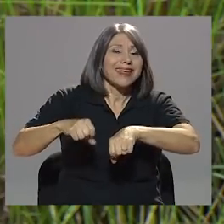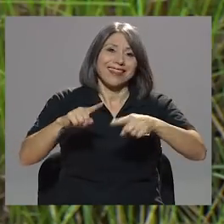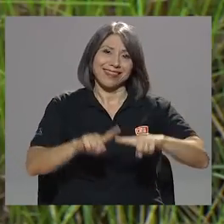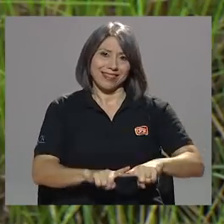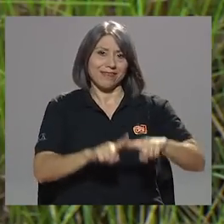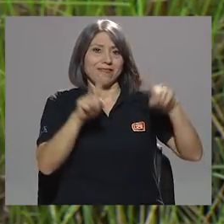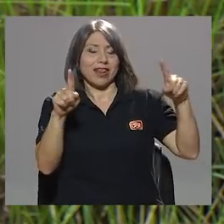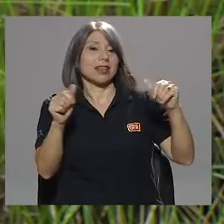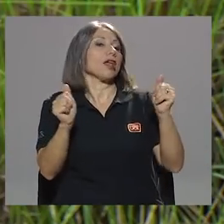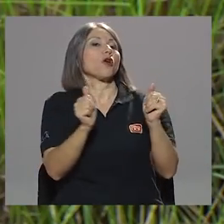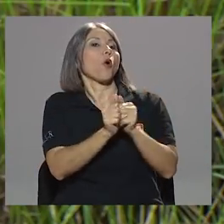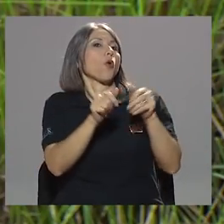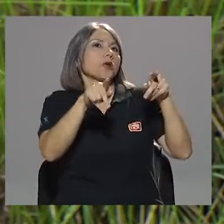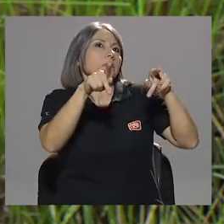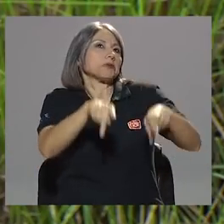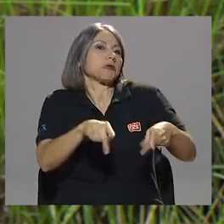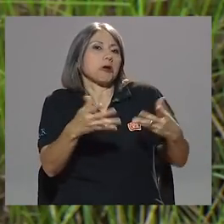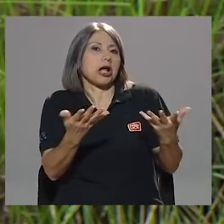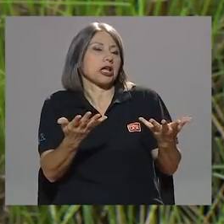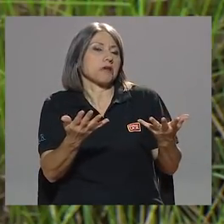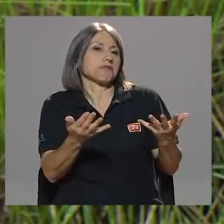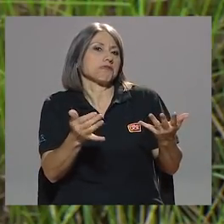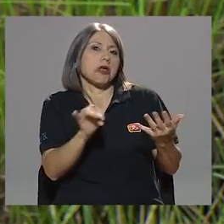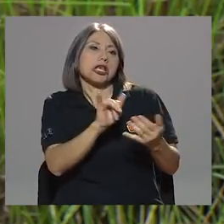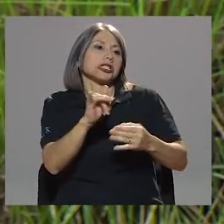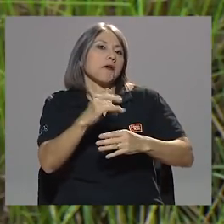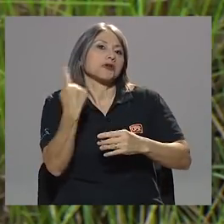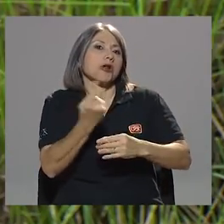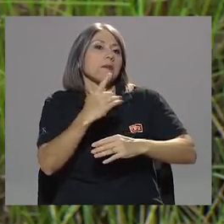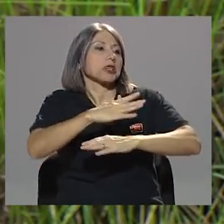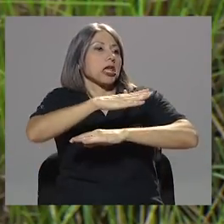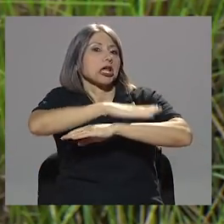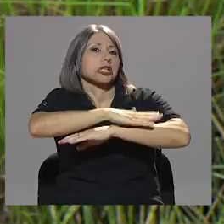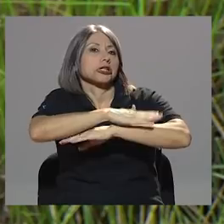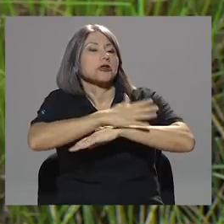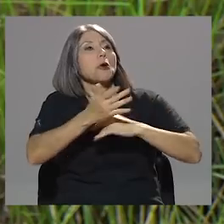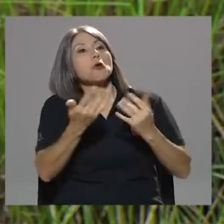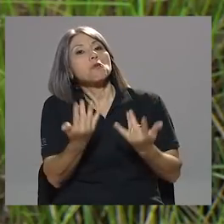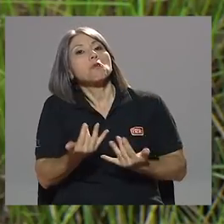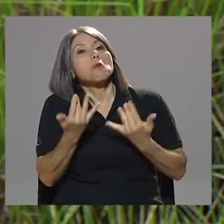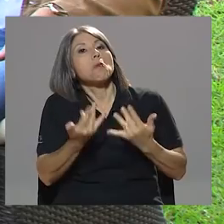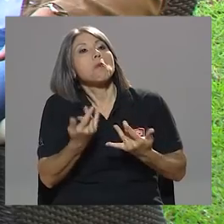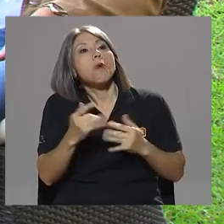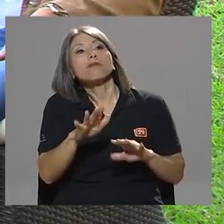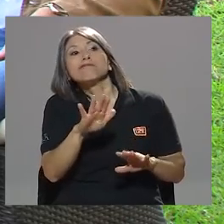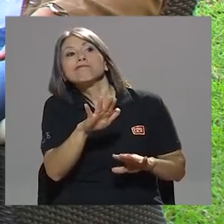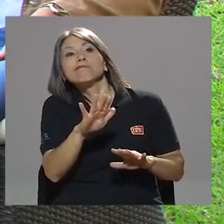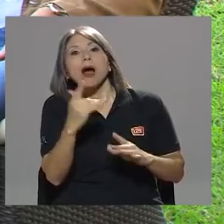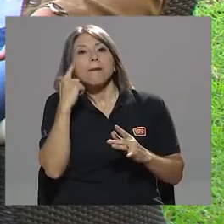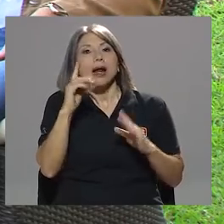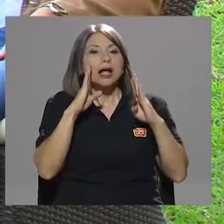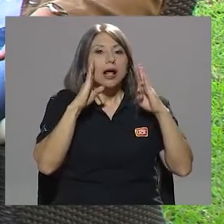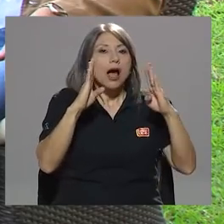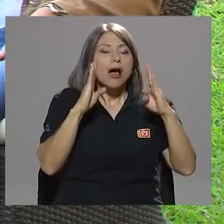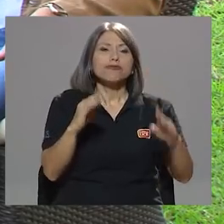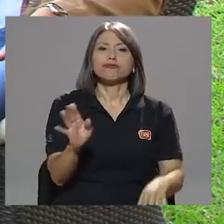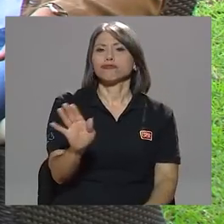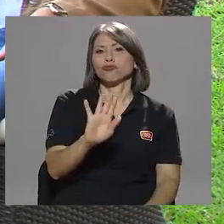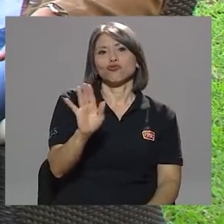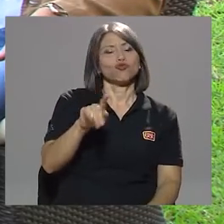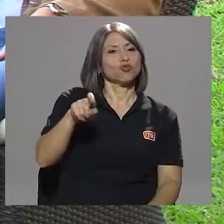comentó usted, estaba nada más en el escritorio levantando la mano para que le pusieran atención. No, no necesariamente.